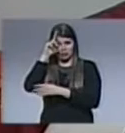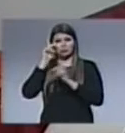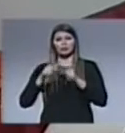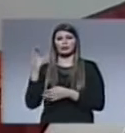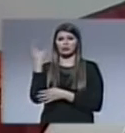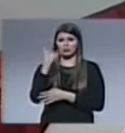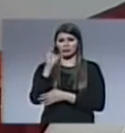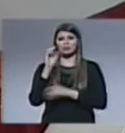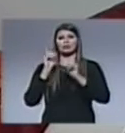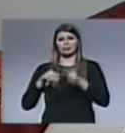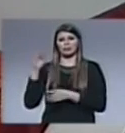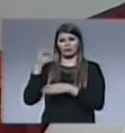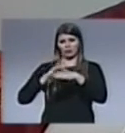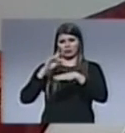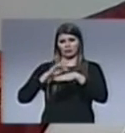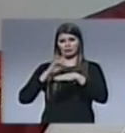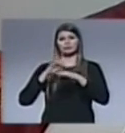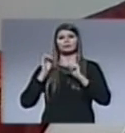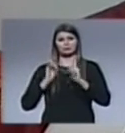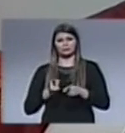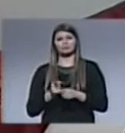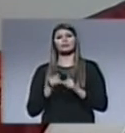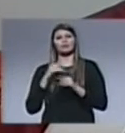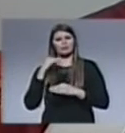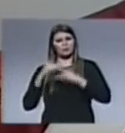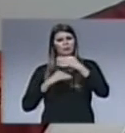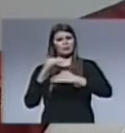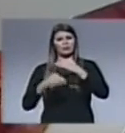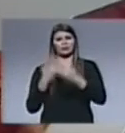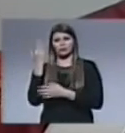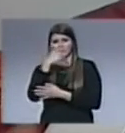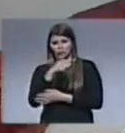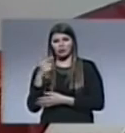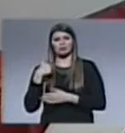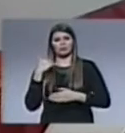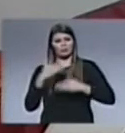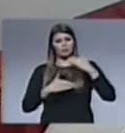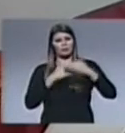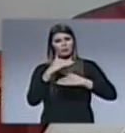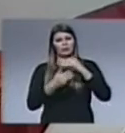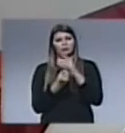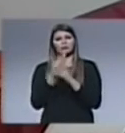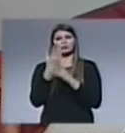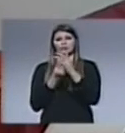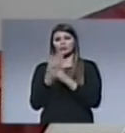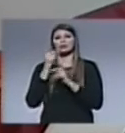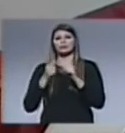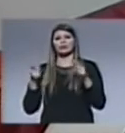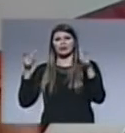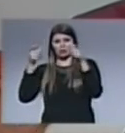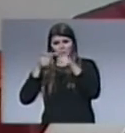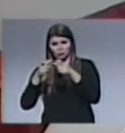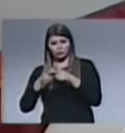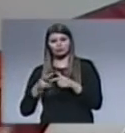Colombia y Bolivia. Avances es cuando no hay todavía ahí y se está comenzando a sembrar. Y hay reuniones en